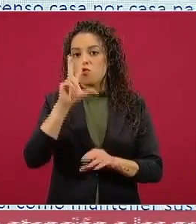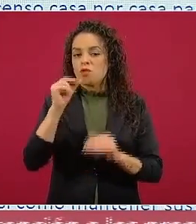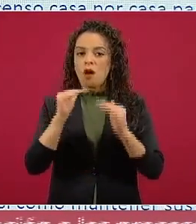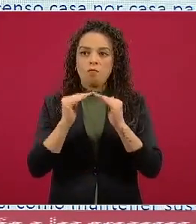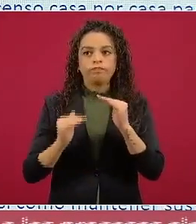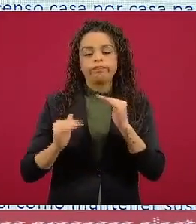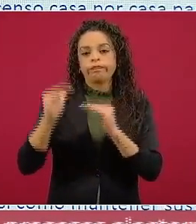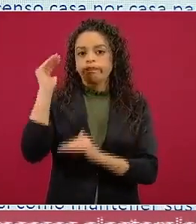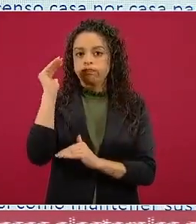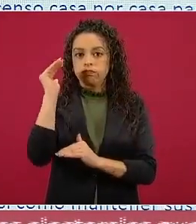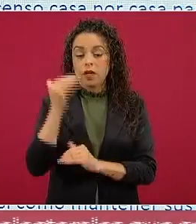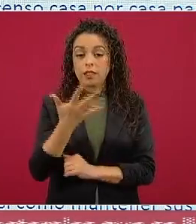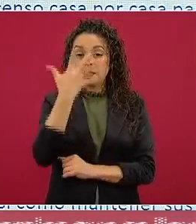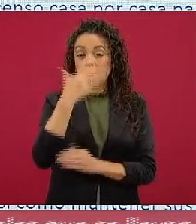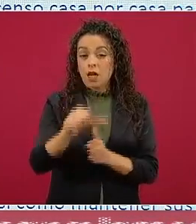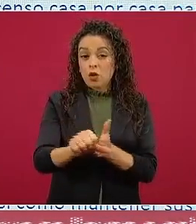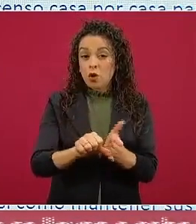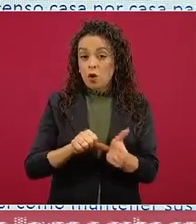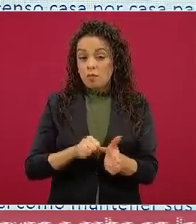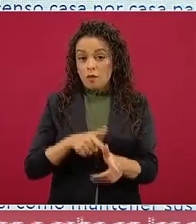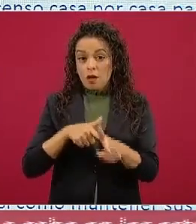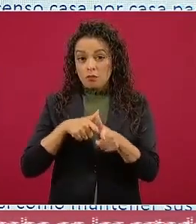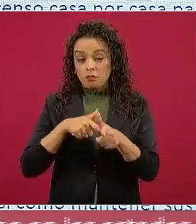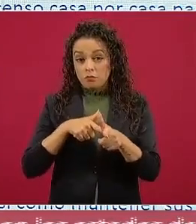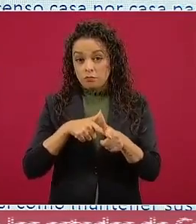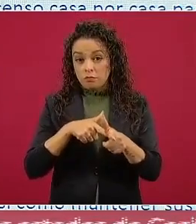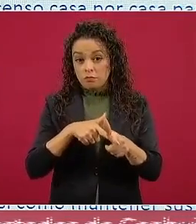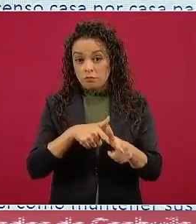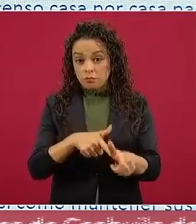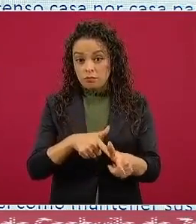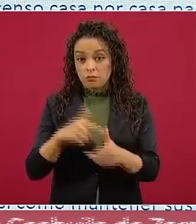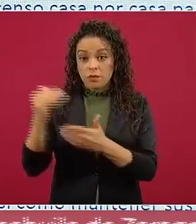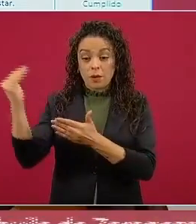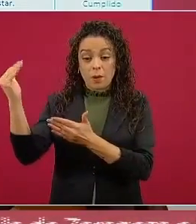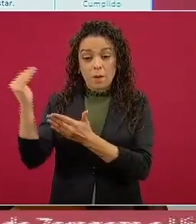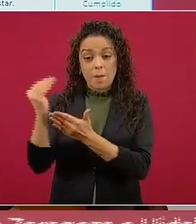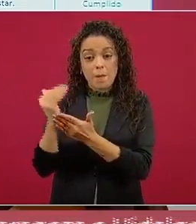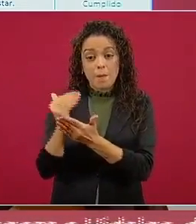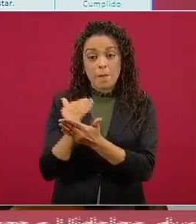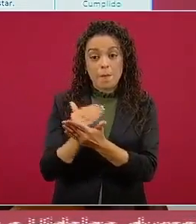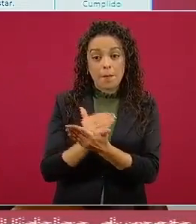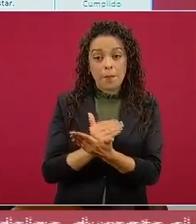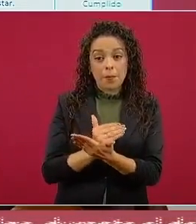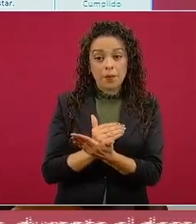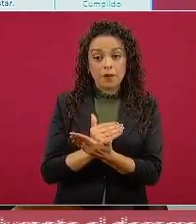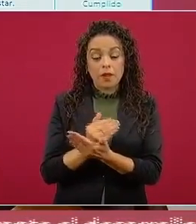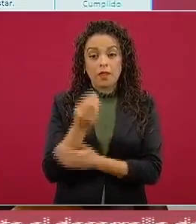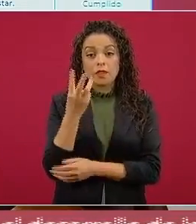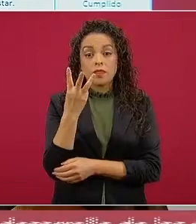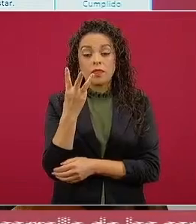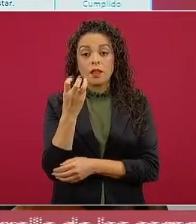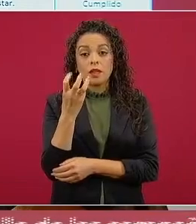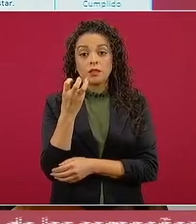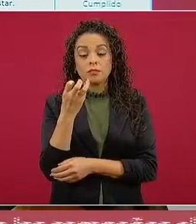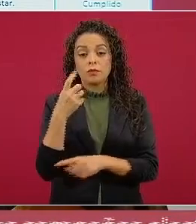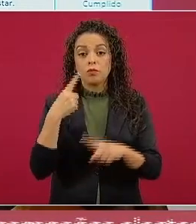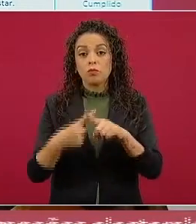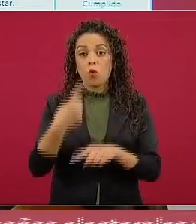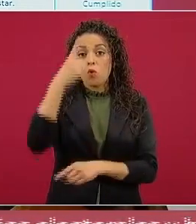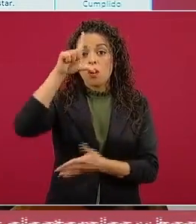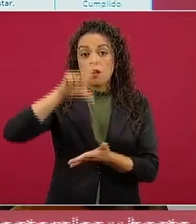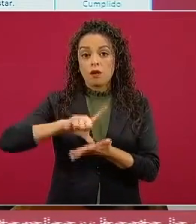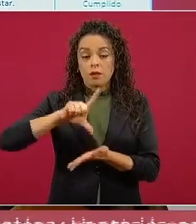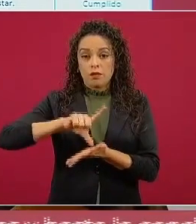En cinco meses se redujo en tres pesos por litro